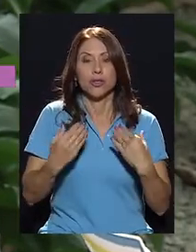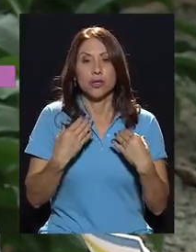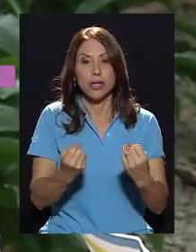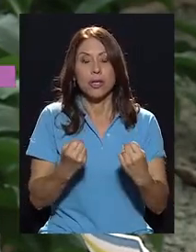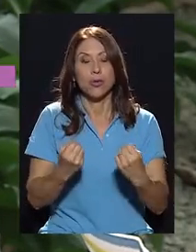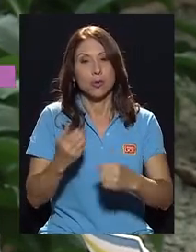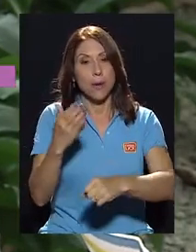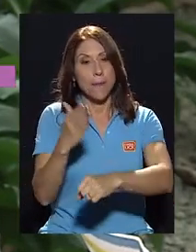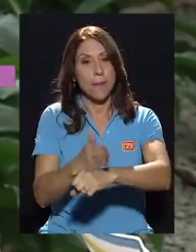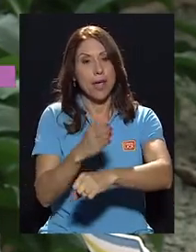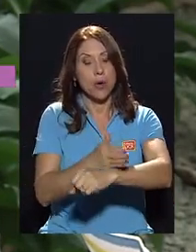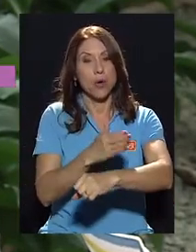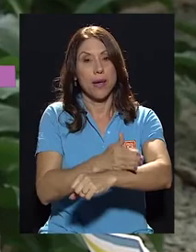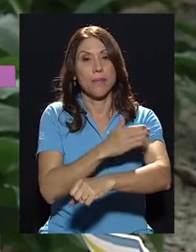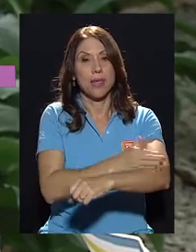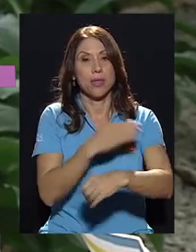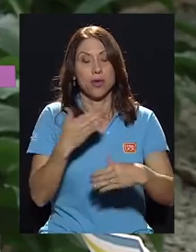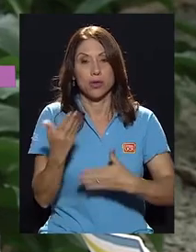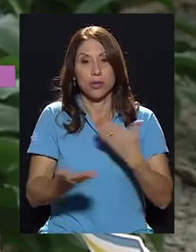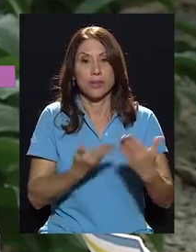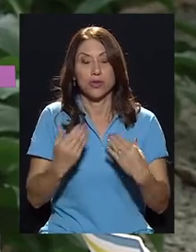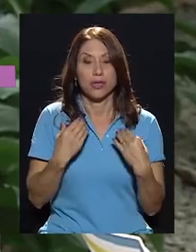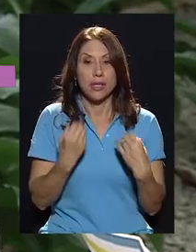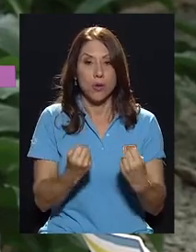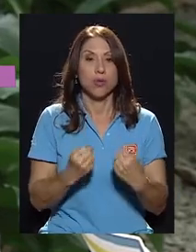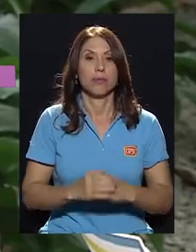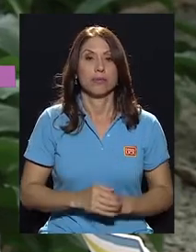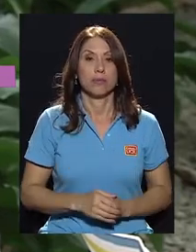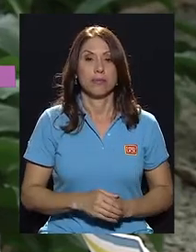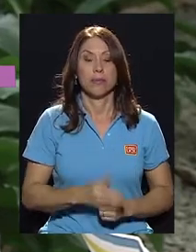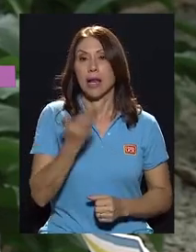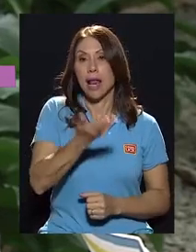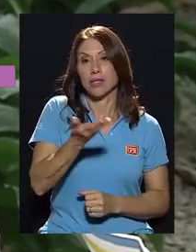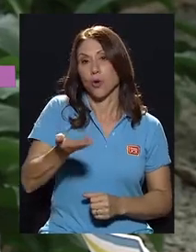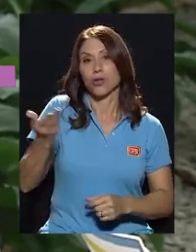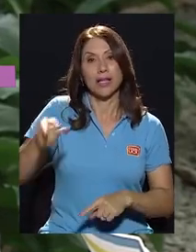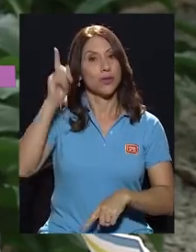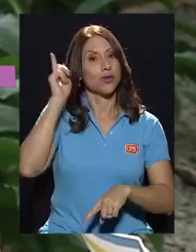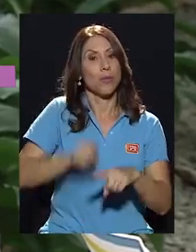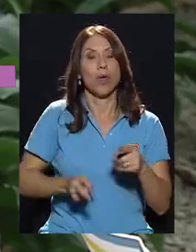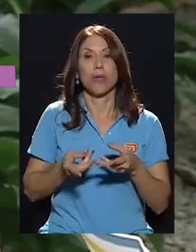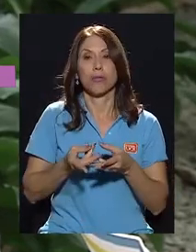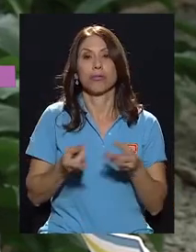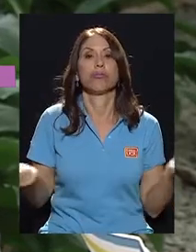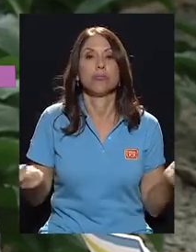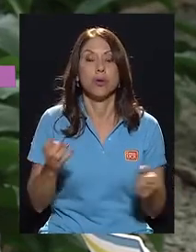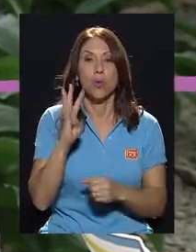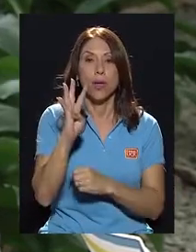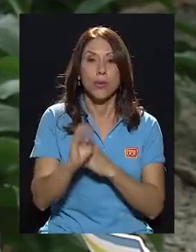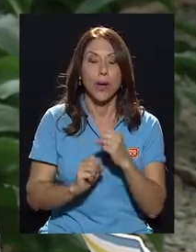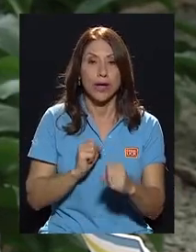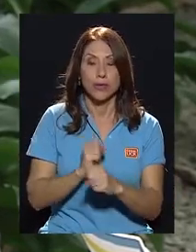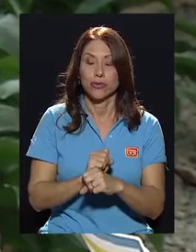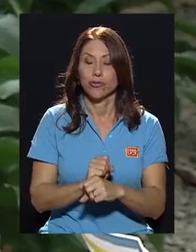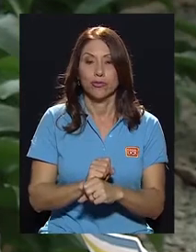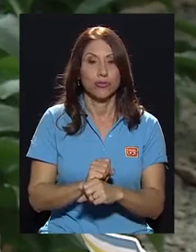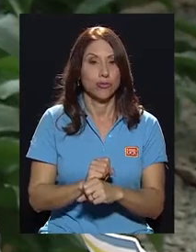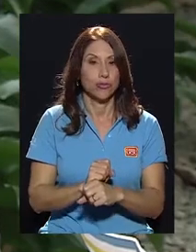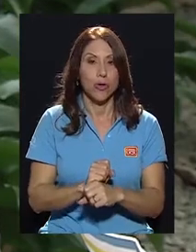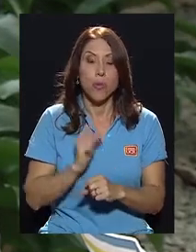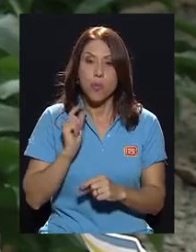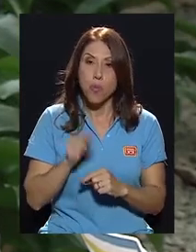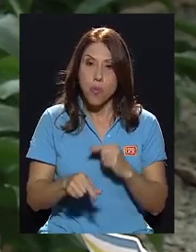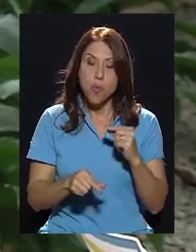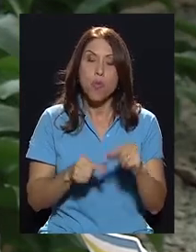un mejoramiento de los servicios de salud. Las cosas no se pueden resolver en cuatro años, las cosas se pueden ir